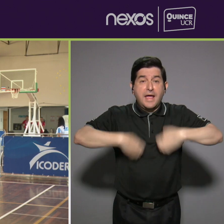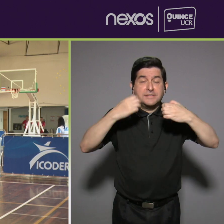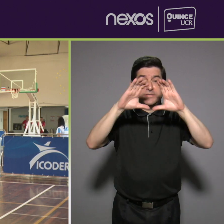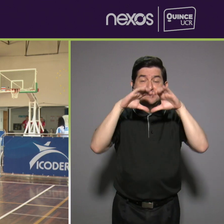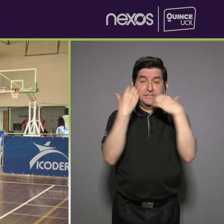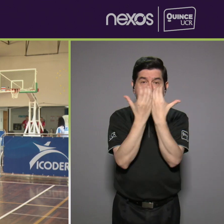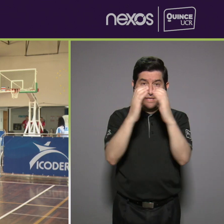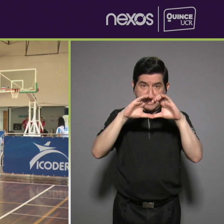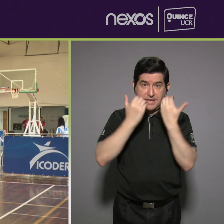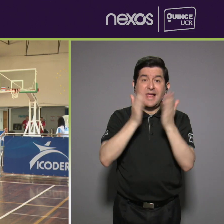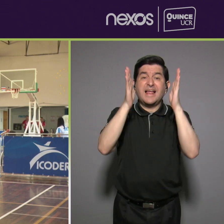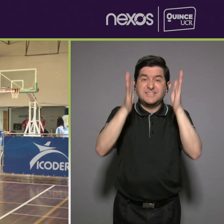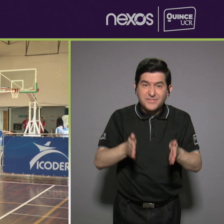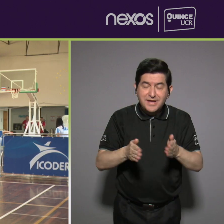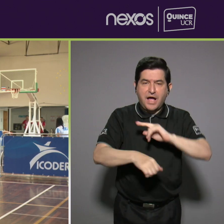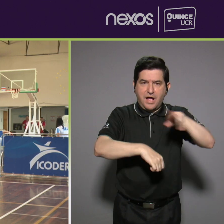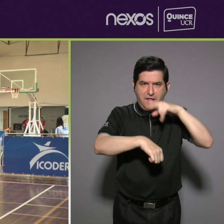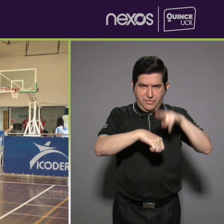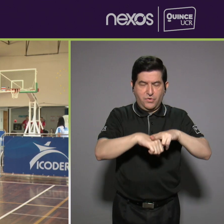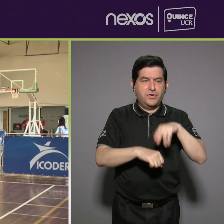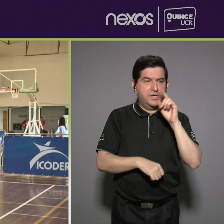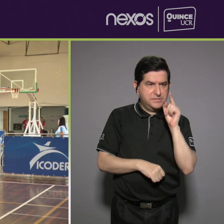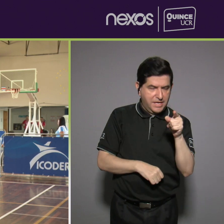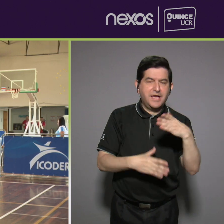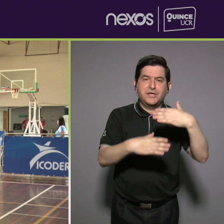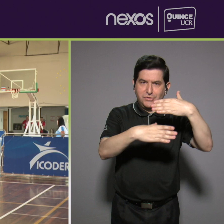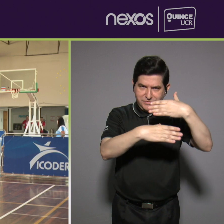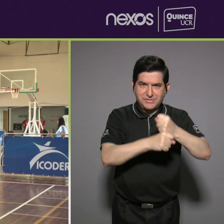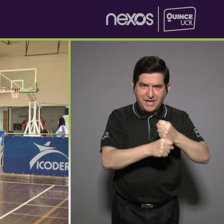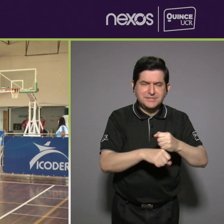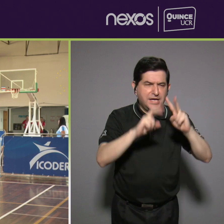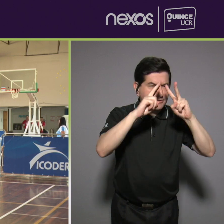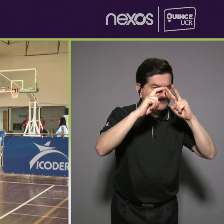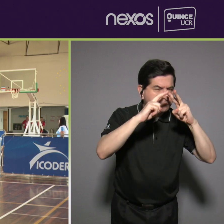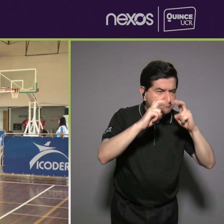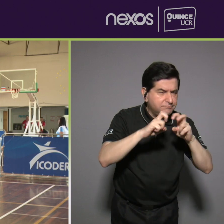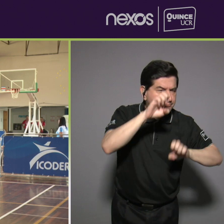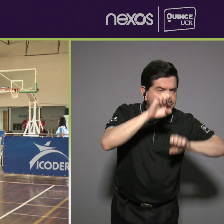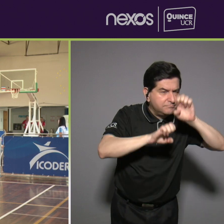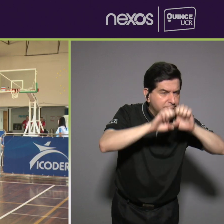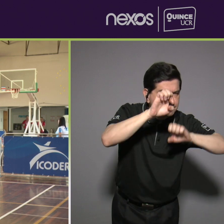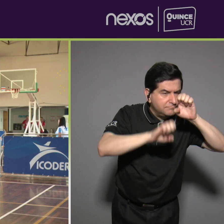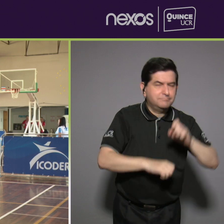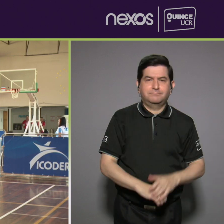nacionales que van a generar ese análisis, esa evaluación.